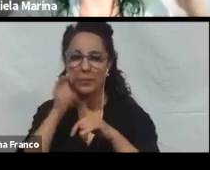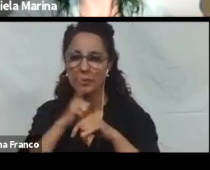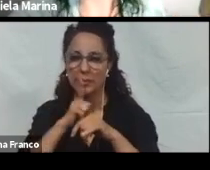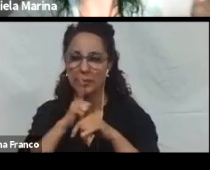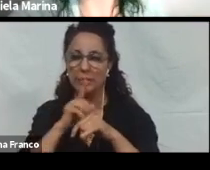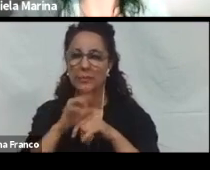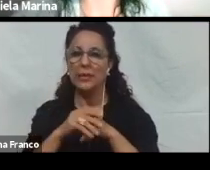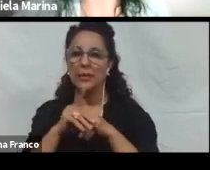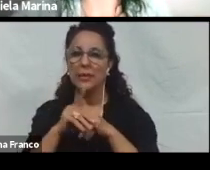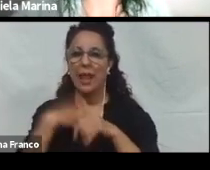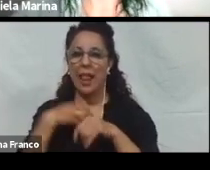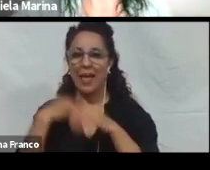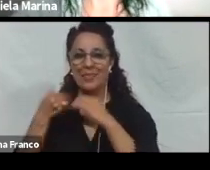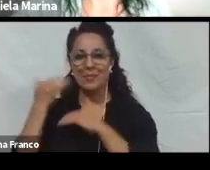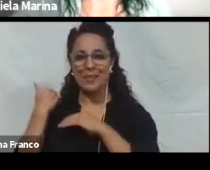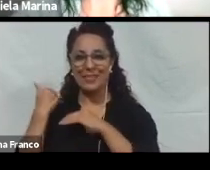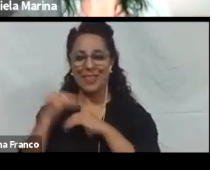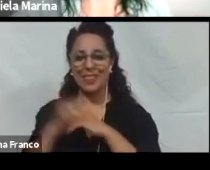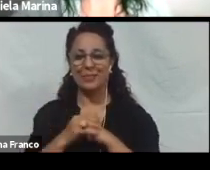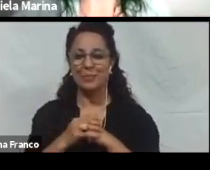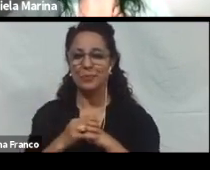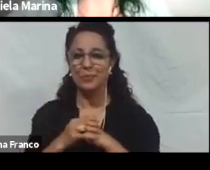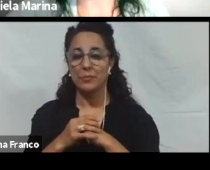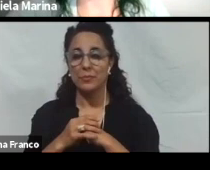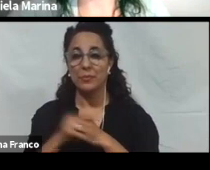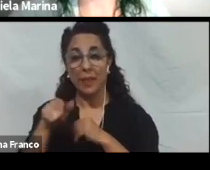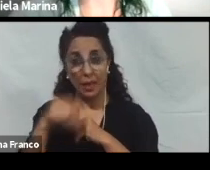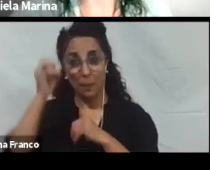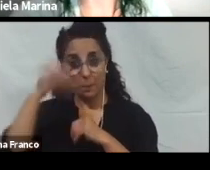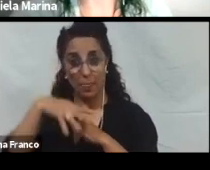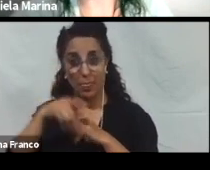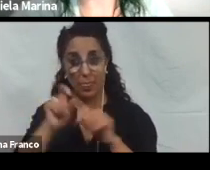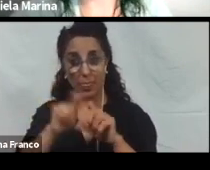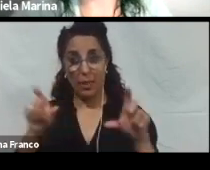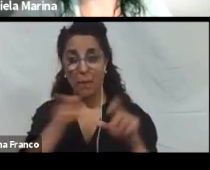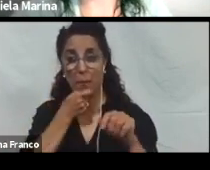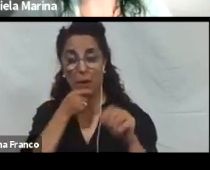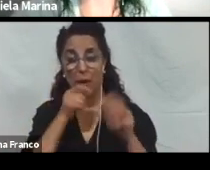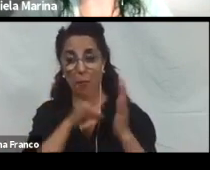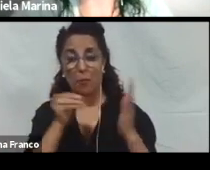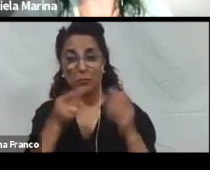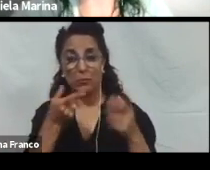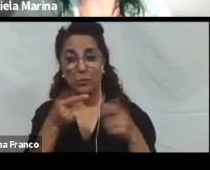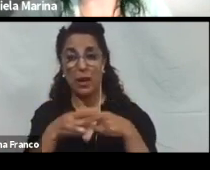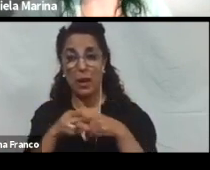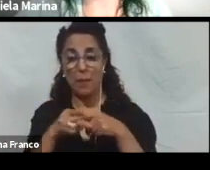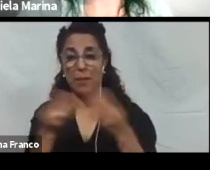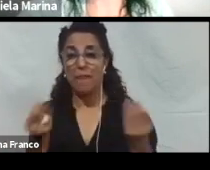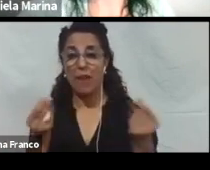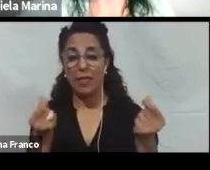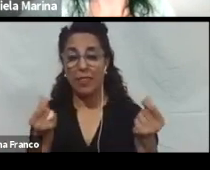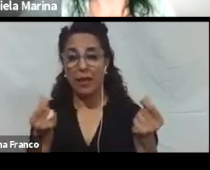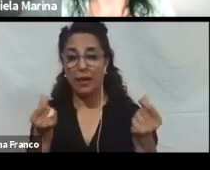Perdón. La clase pasada. Y ahí dejé. Un. ejemplo. De una herramienta. Para validar. El contraste.